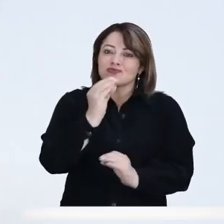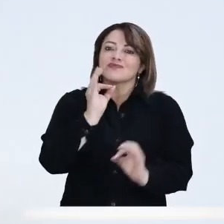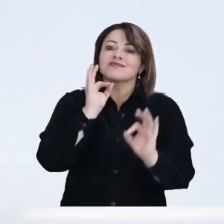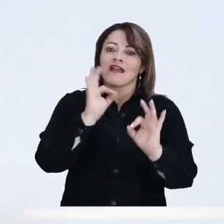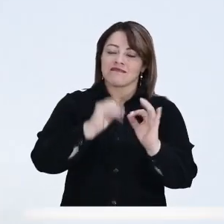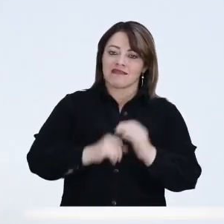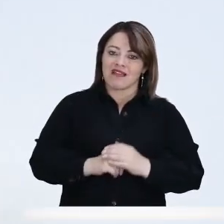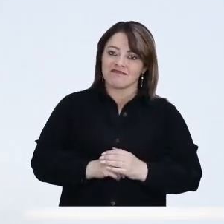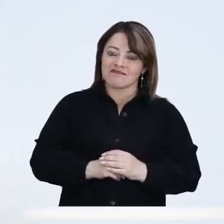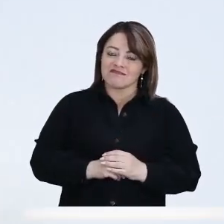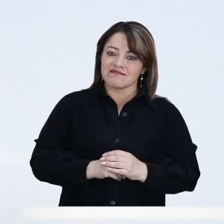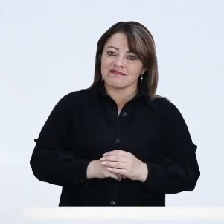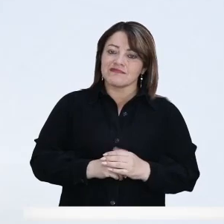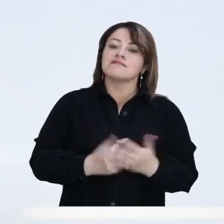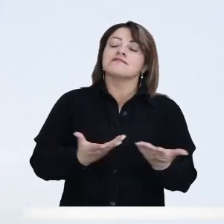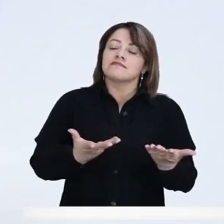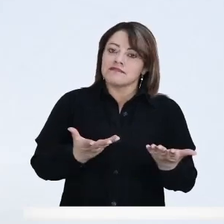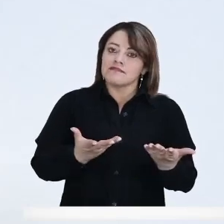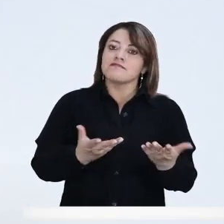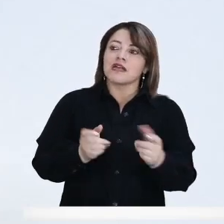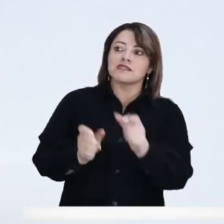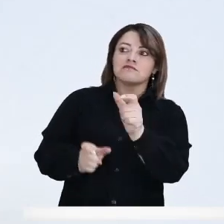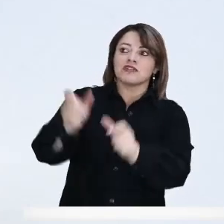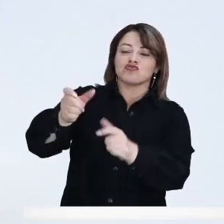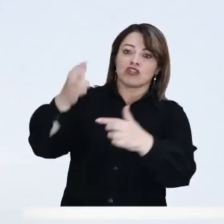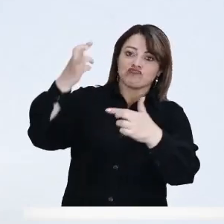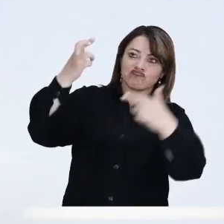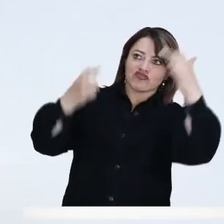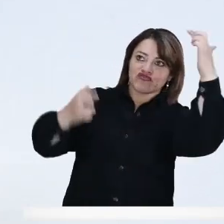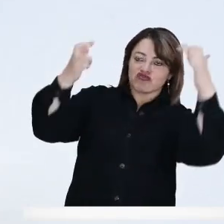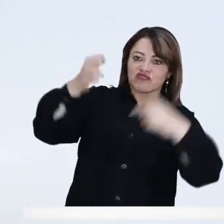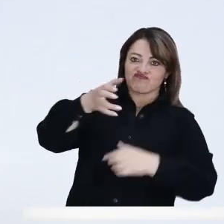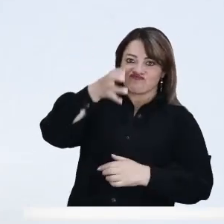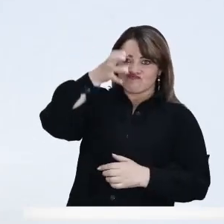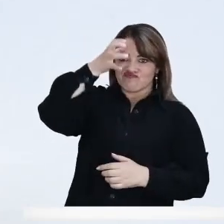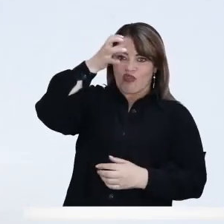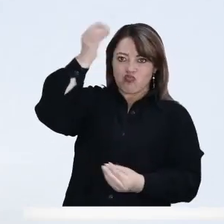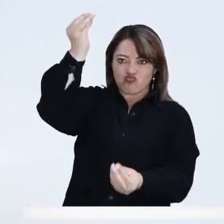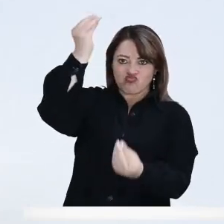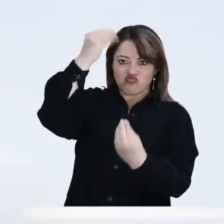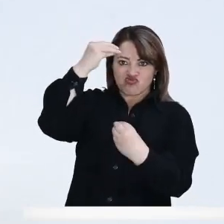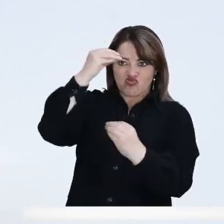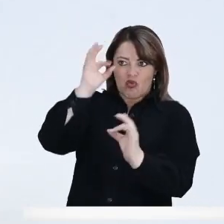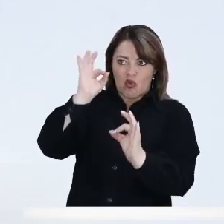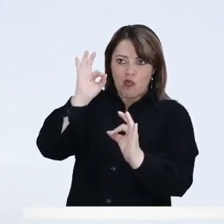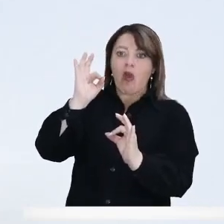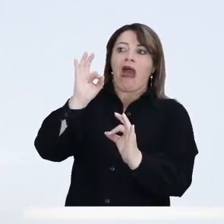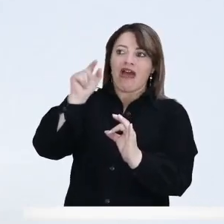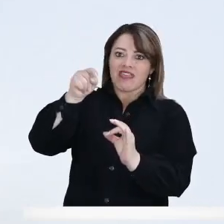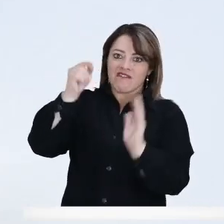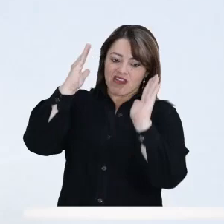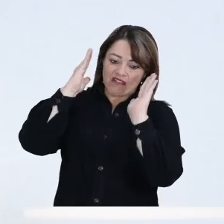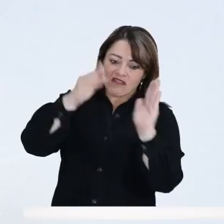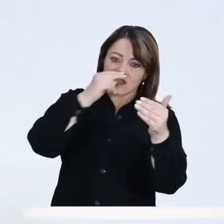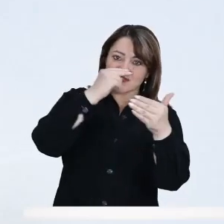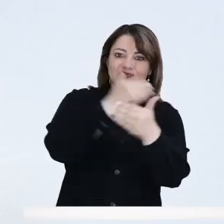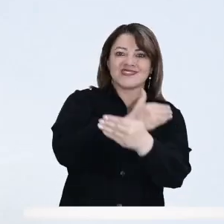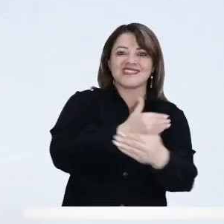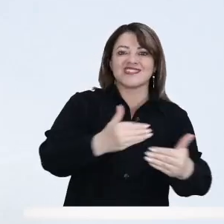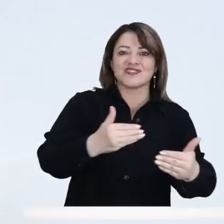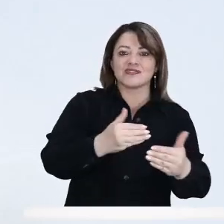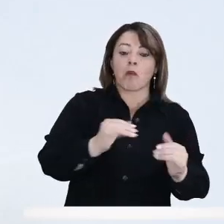con especialistas en materia de la nutrición